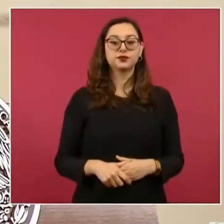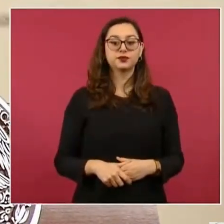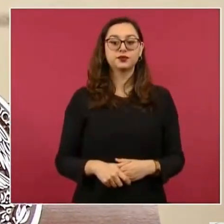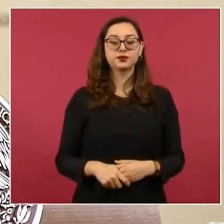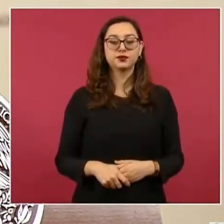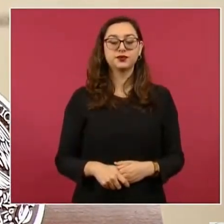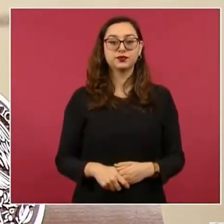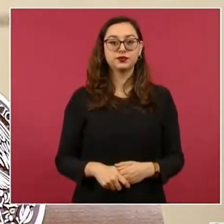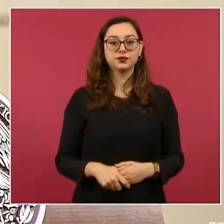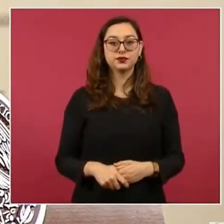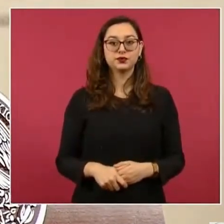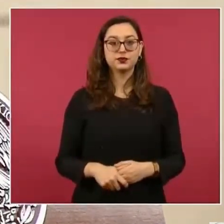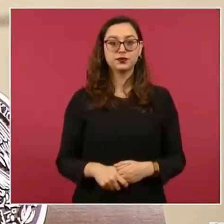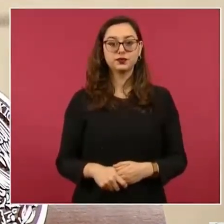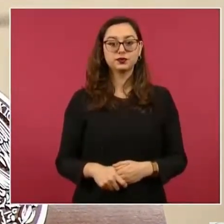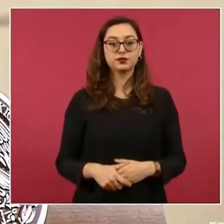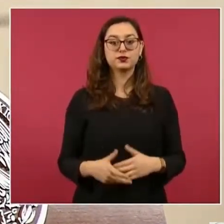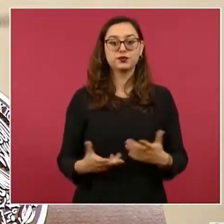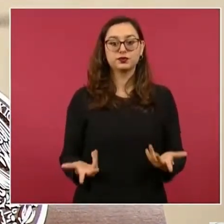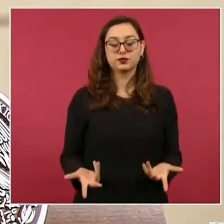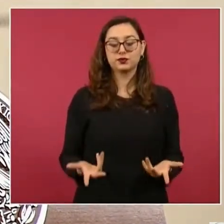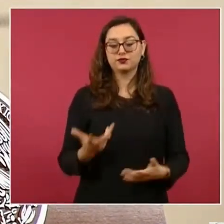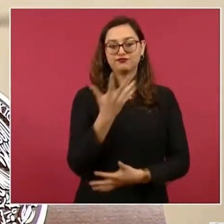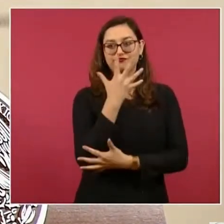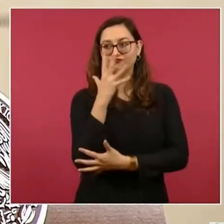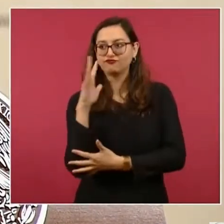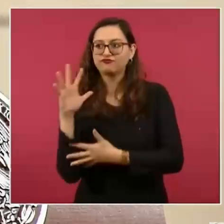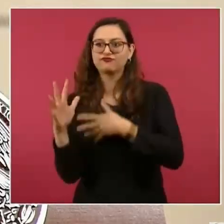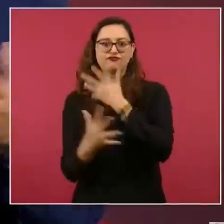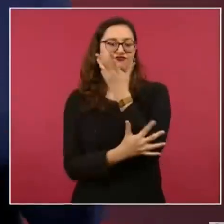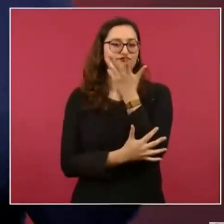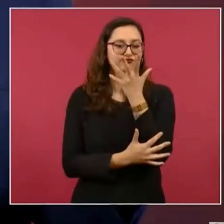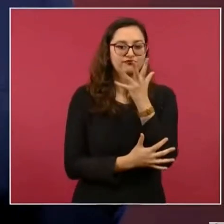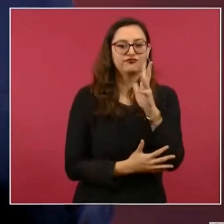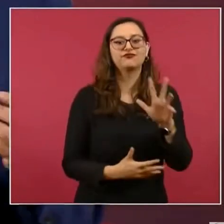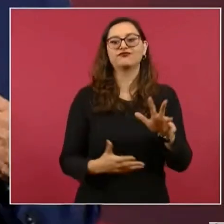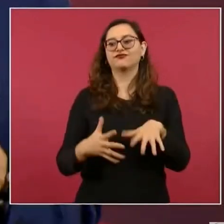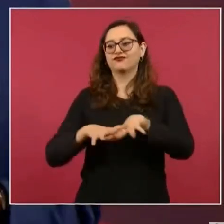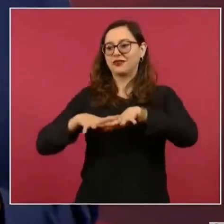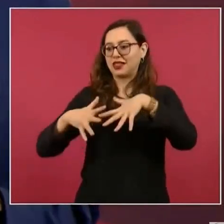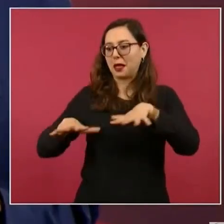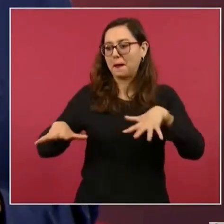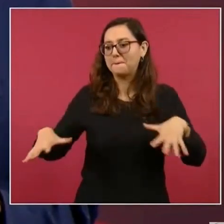la selva y el Caribe.